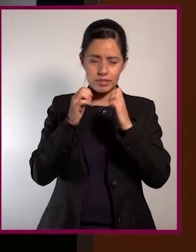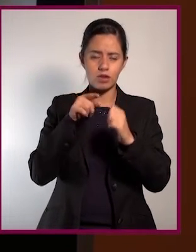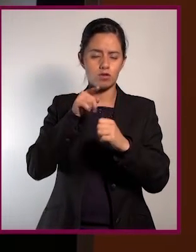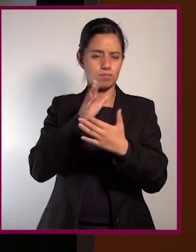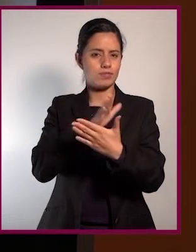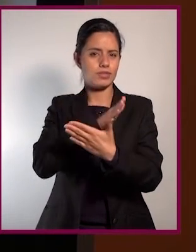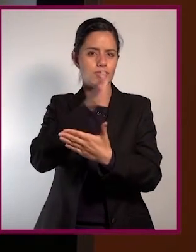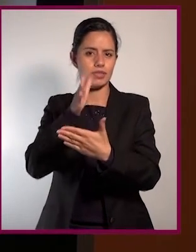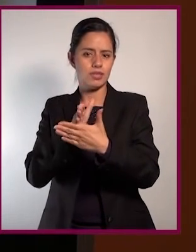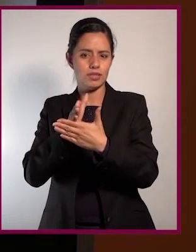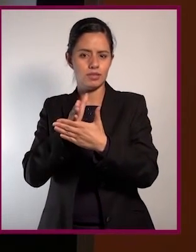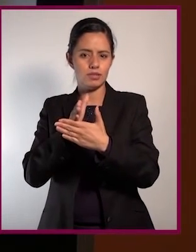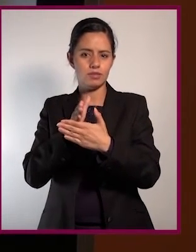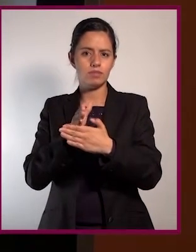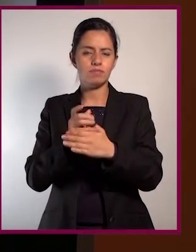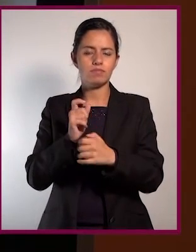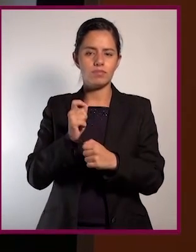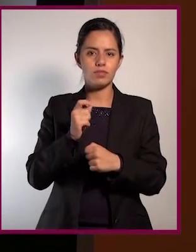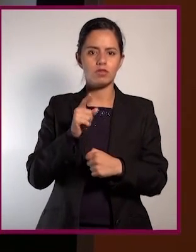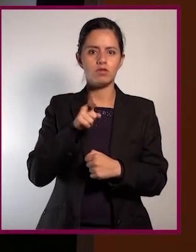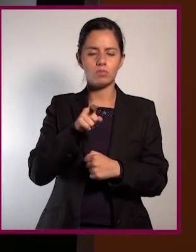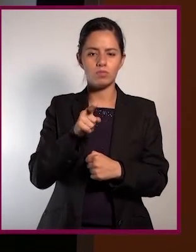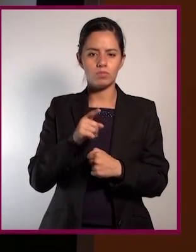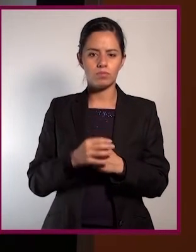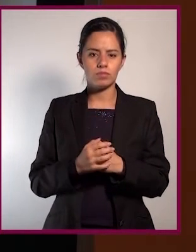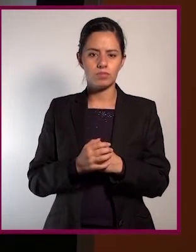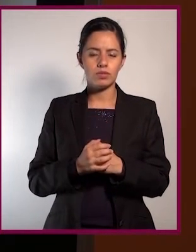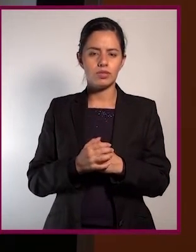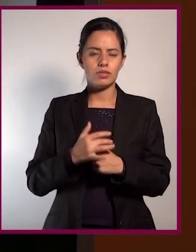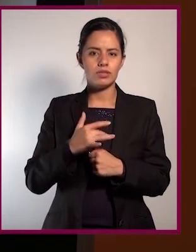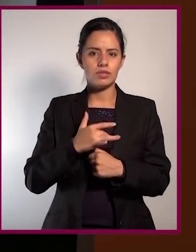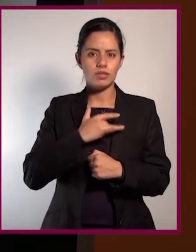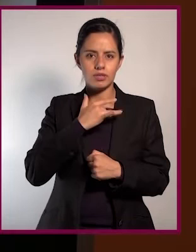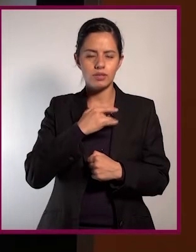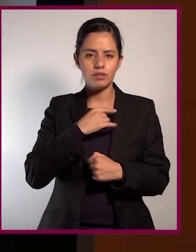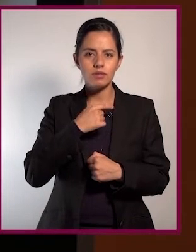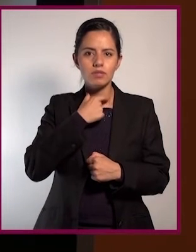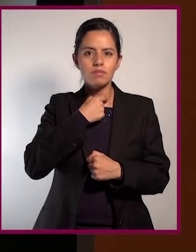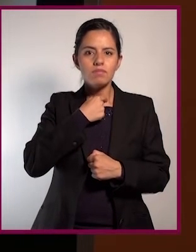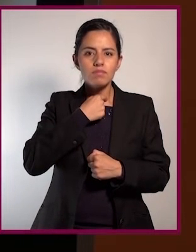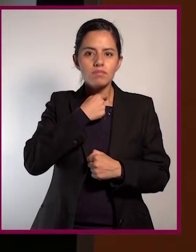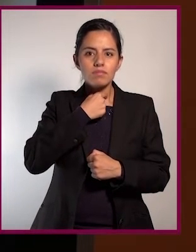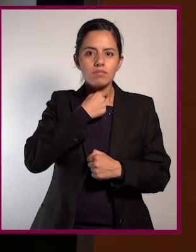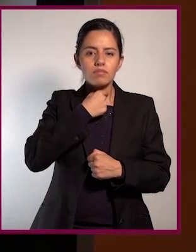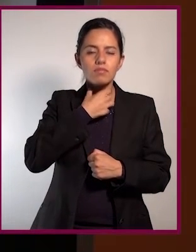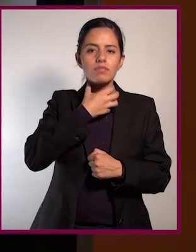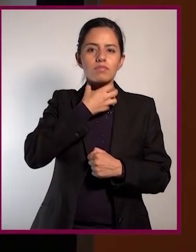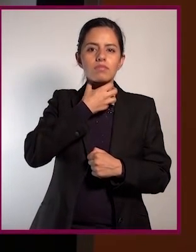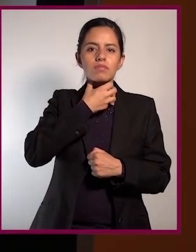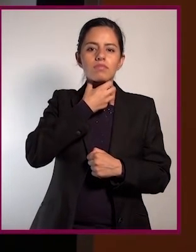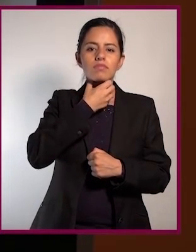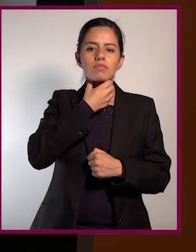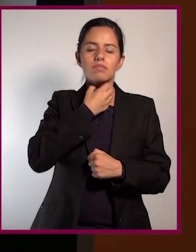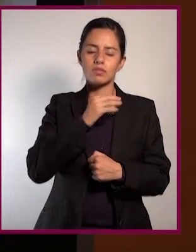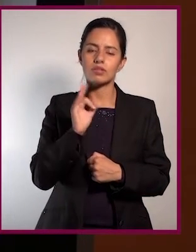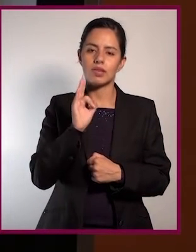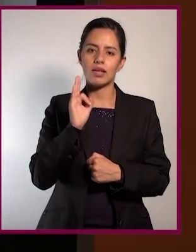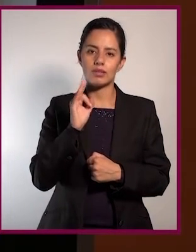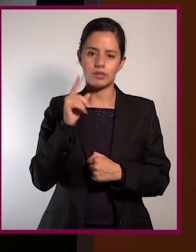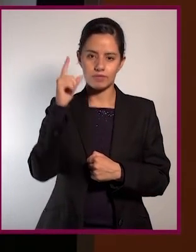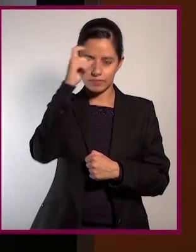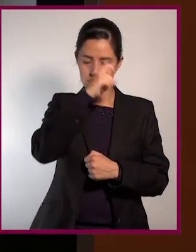de urgencias, cuando la manifestación es con un aumento de volumen en vías respiratorias que puede